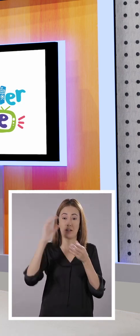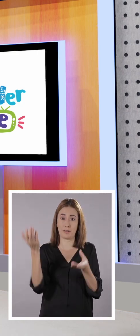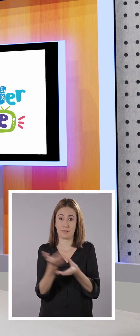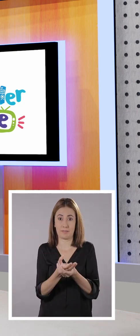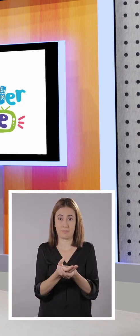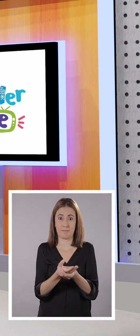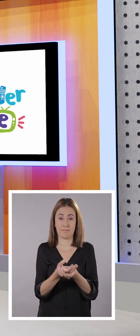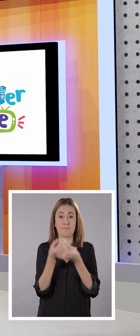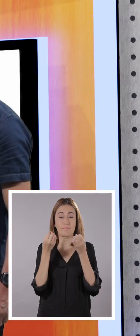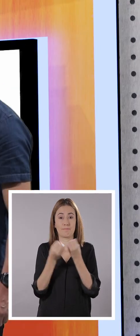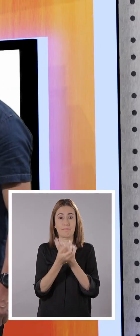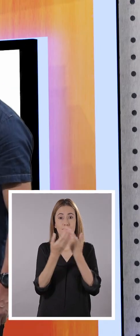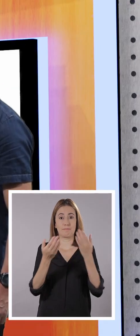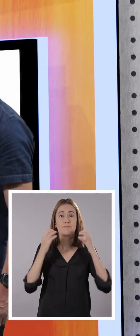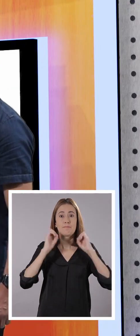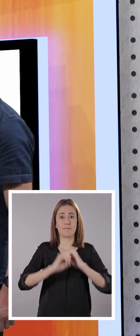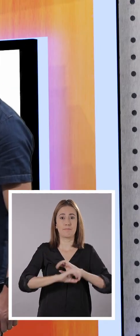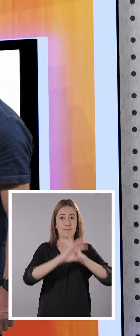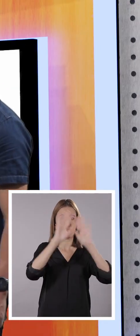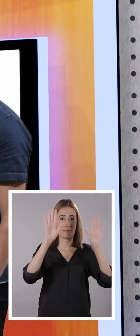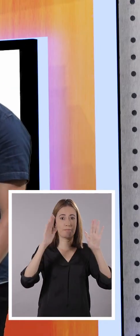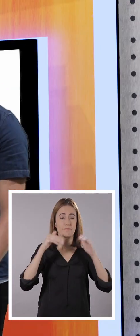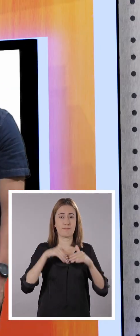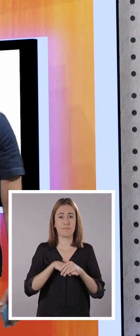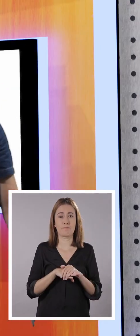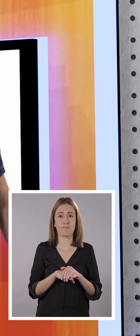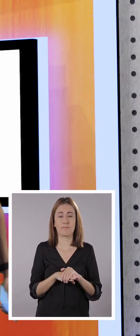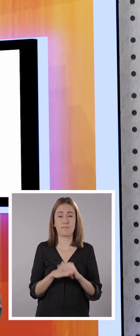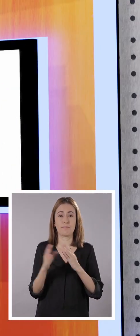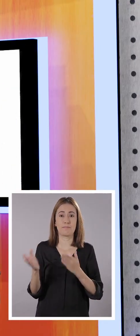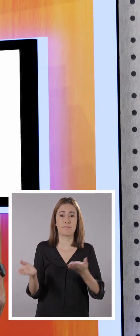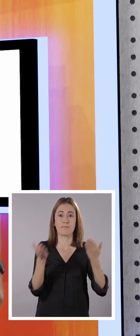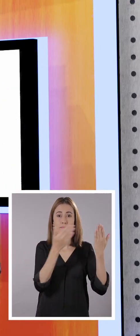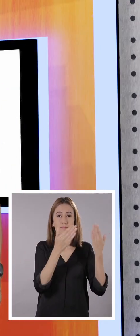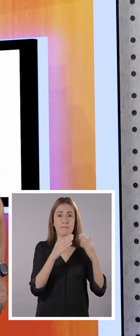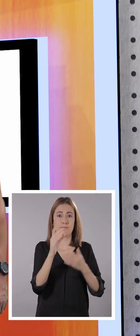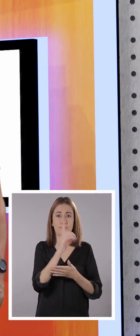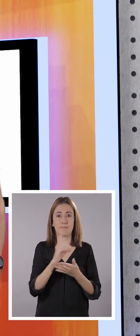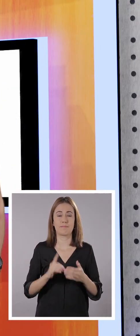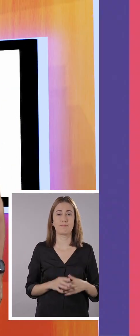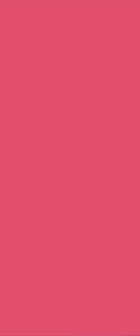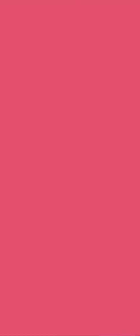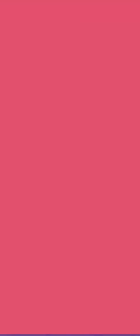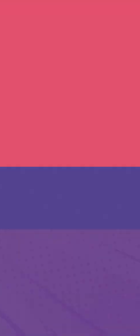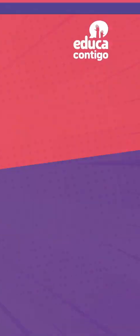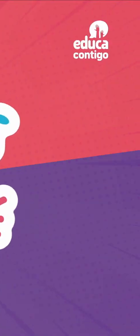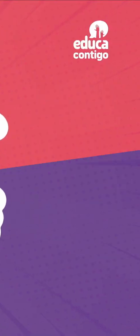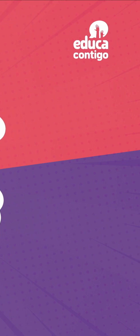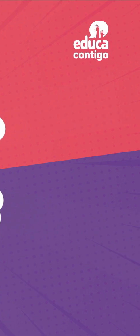en nuestro portafolio? Claro que sí, profe. Vamos a hacer un mapa mental.